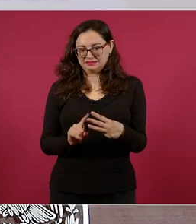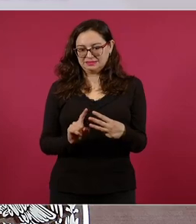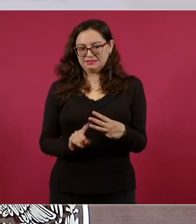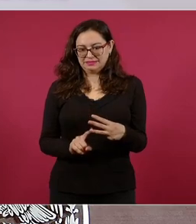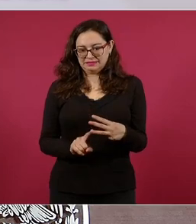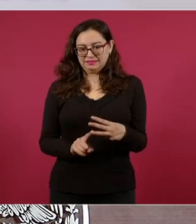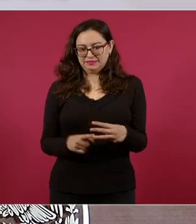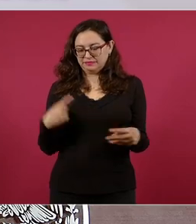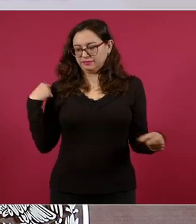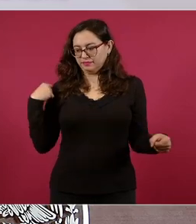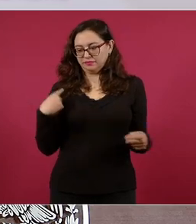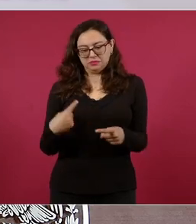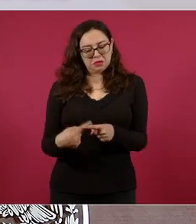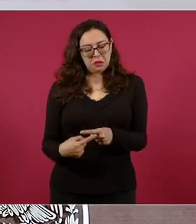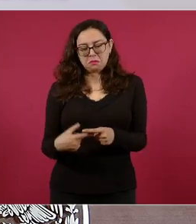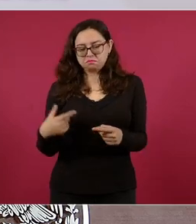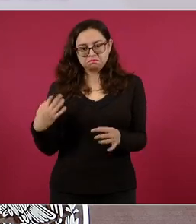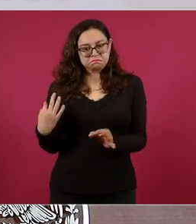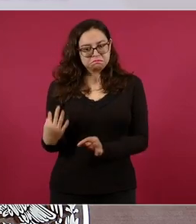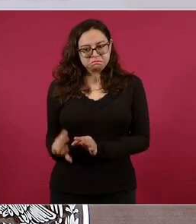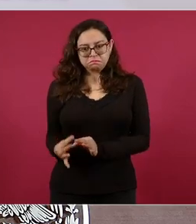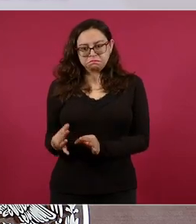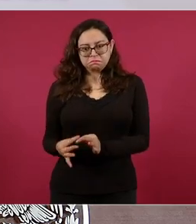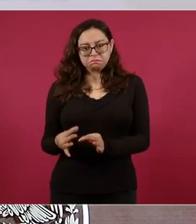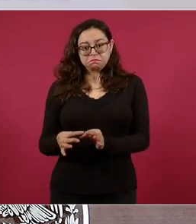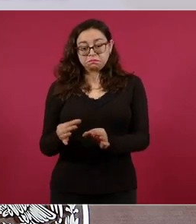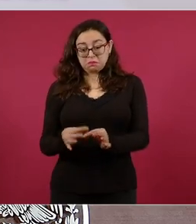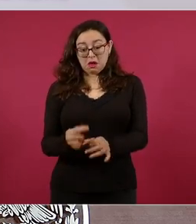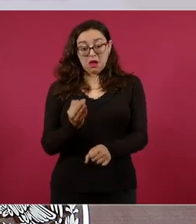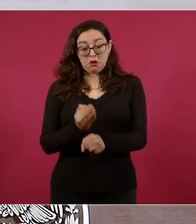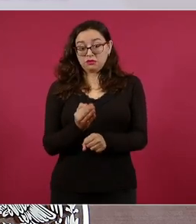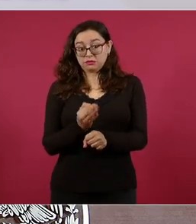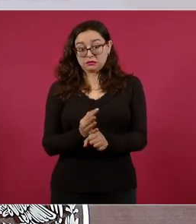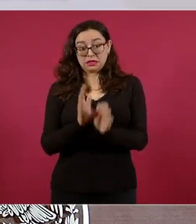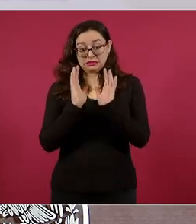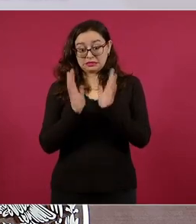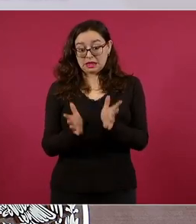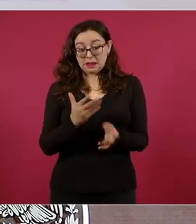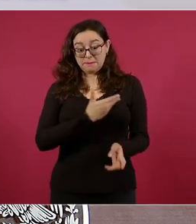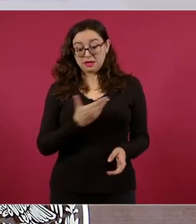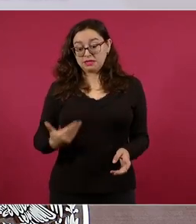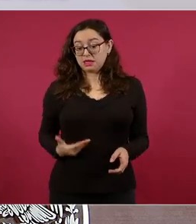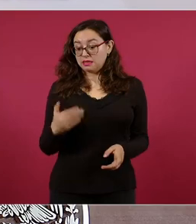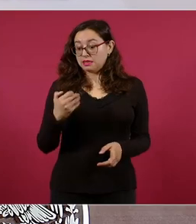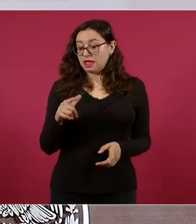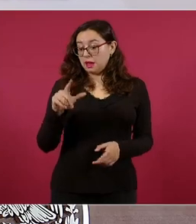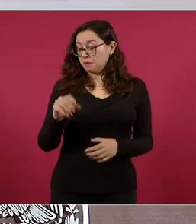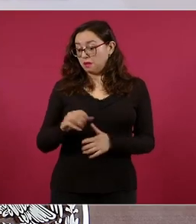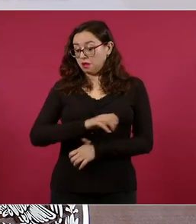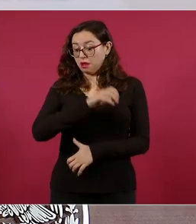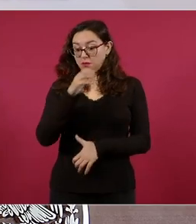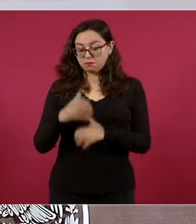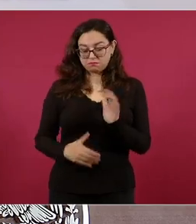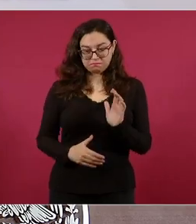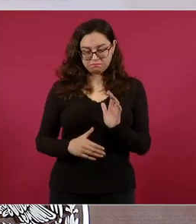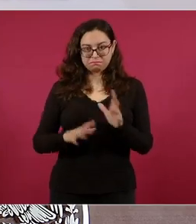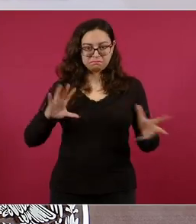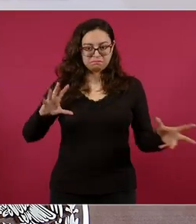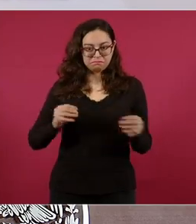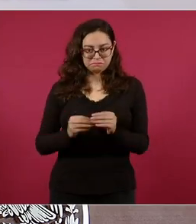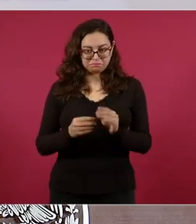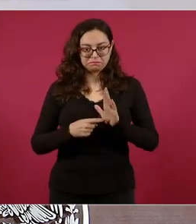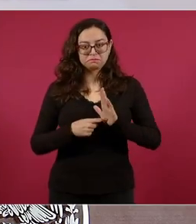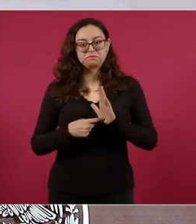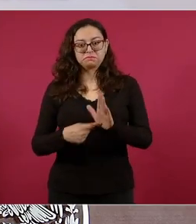al concluir el sexenio del presidente López Obrador. Comenzamos con una